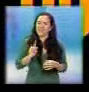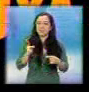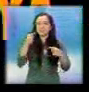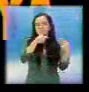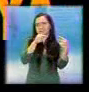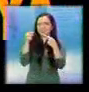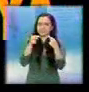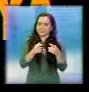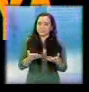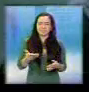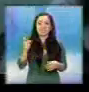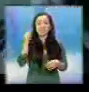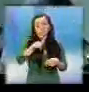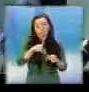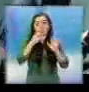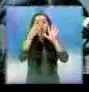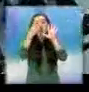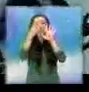No huya.